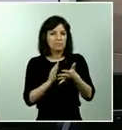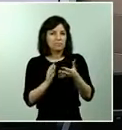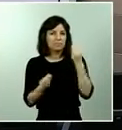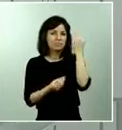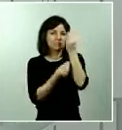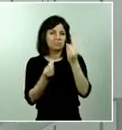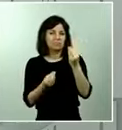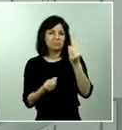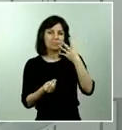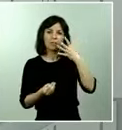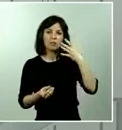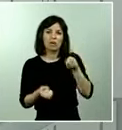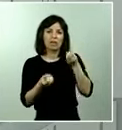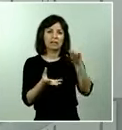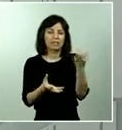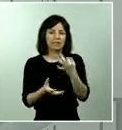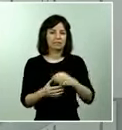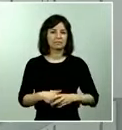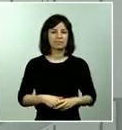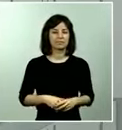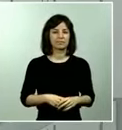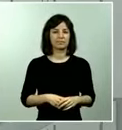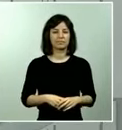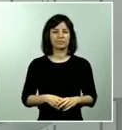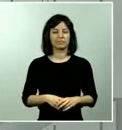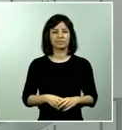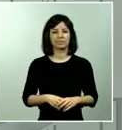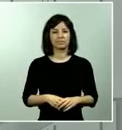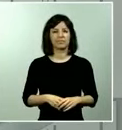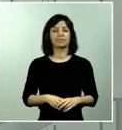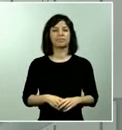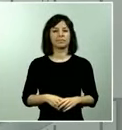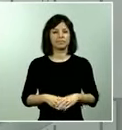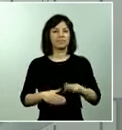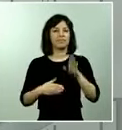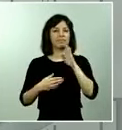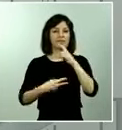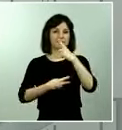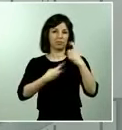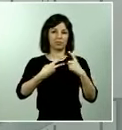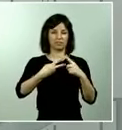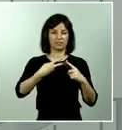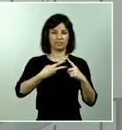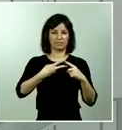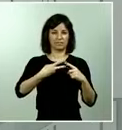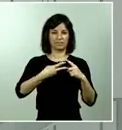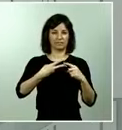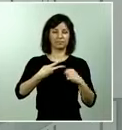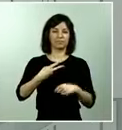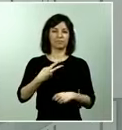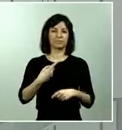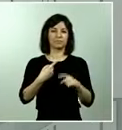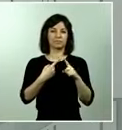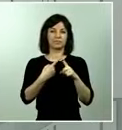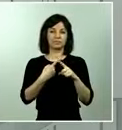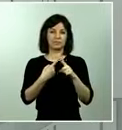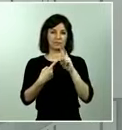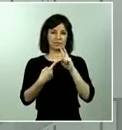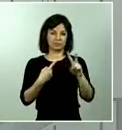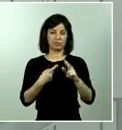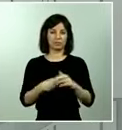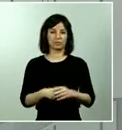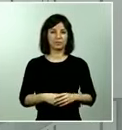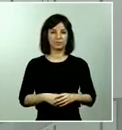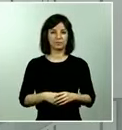Muchas gracias Miguel Ángel por tus preguntas yo voy a responder a la primera en el proceso de tomar medidas